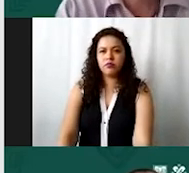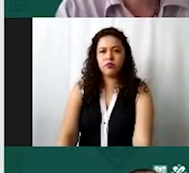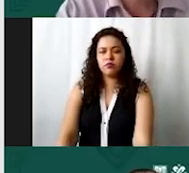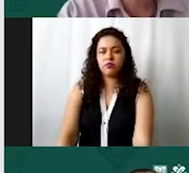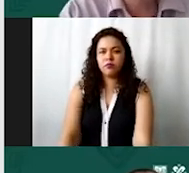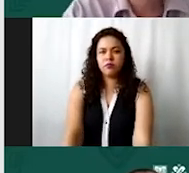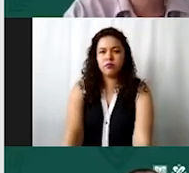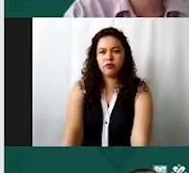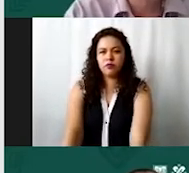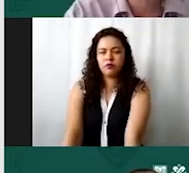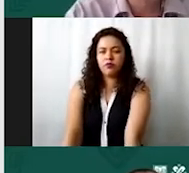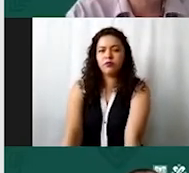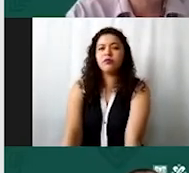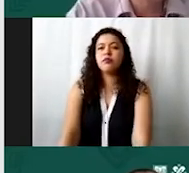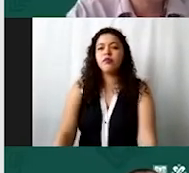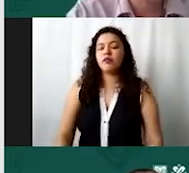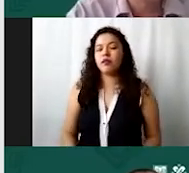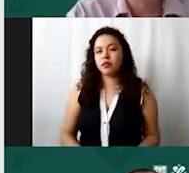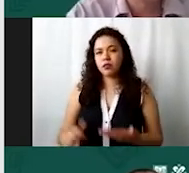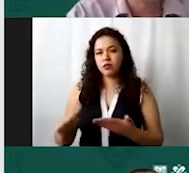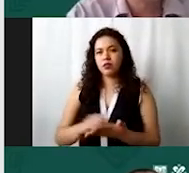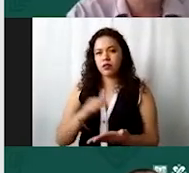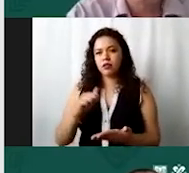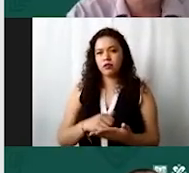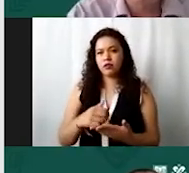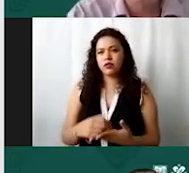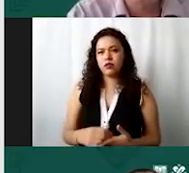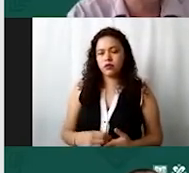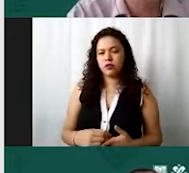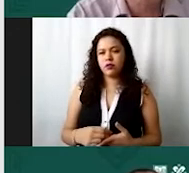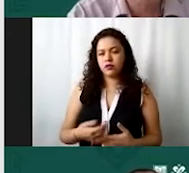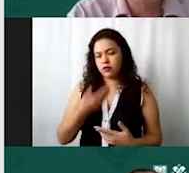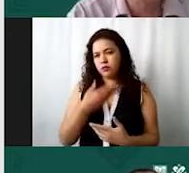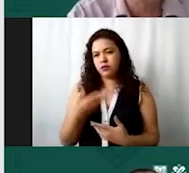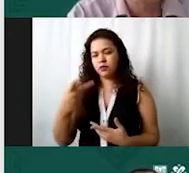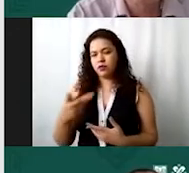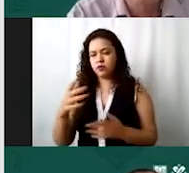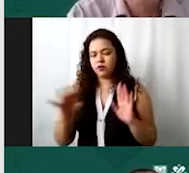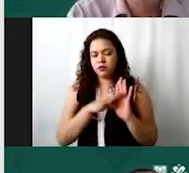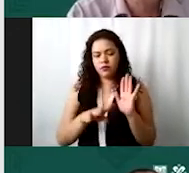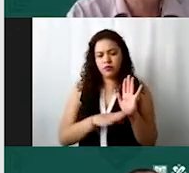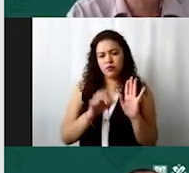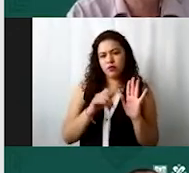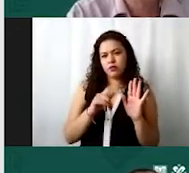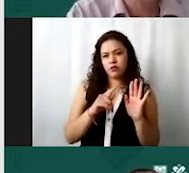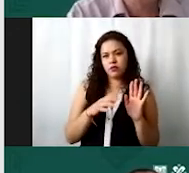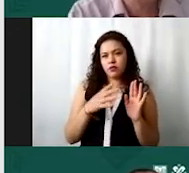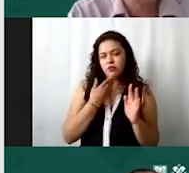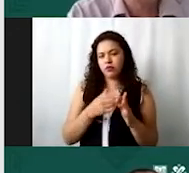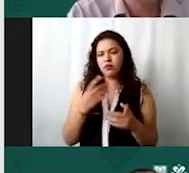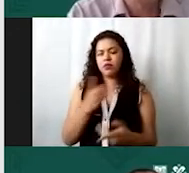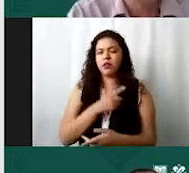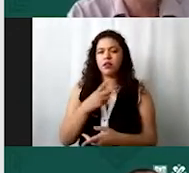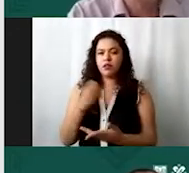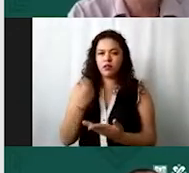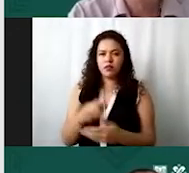el acta debe de ser se celebra por un órgano competente de acuerdo a sus estatutos debe ser rubricada en